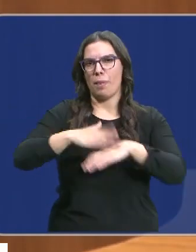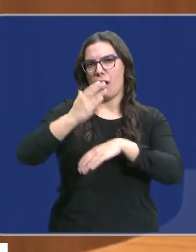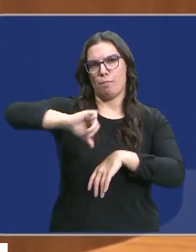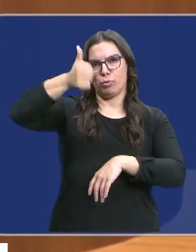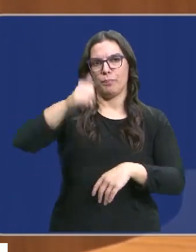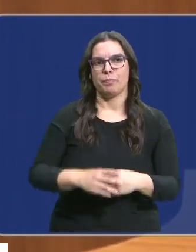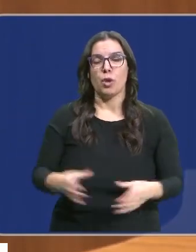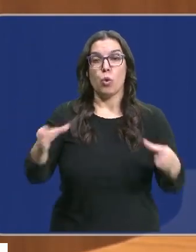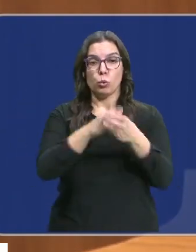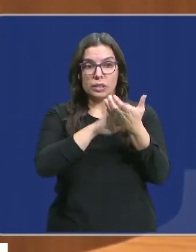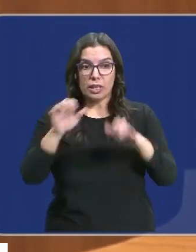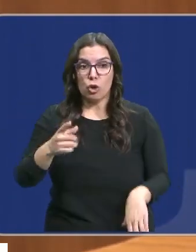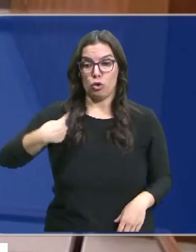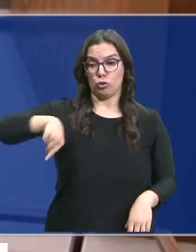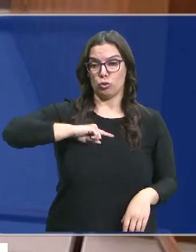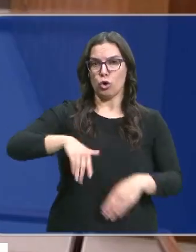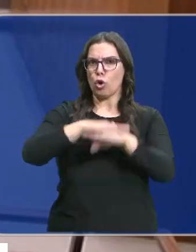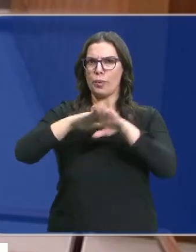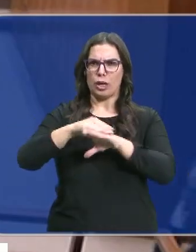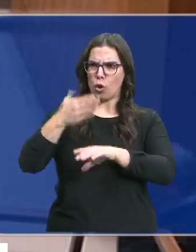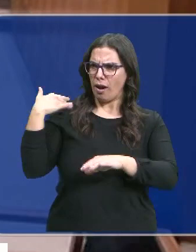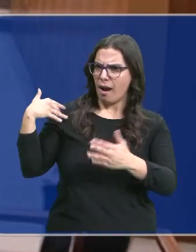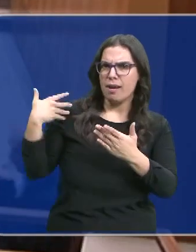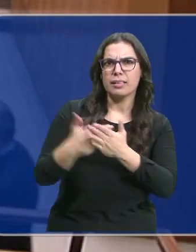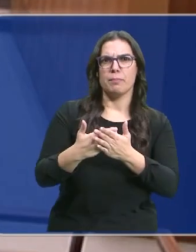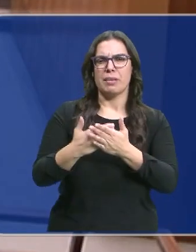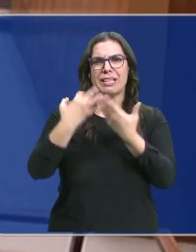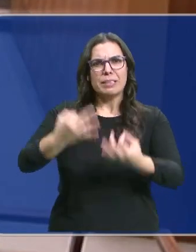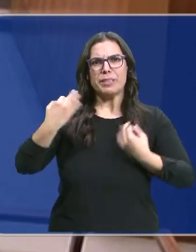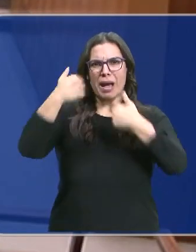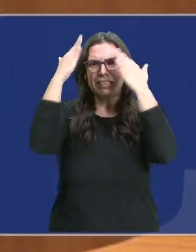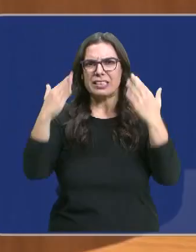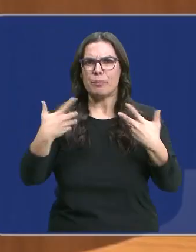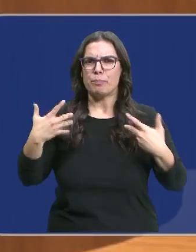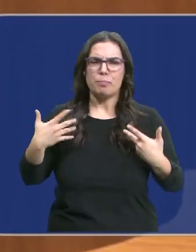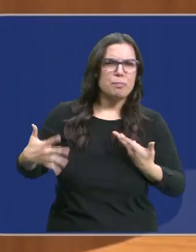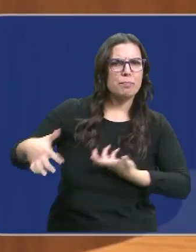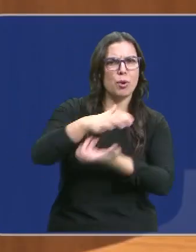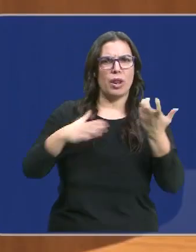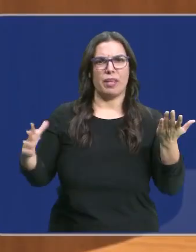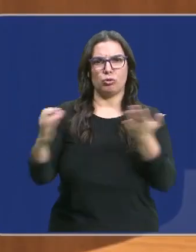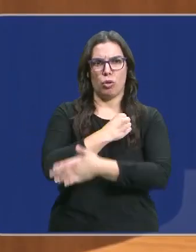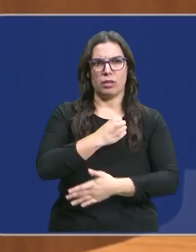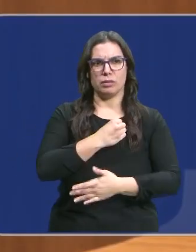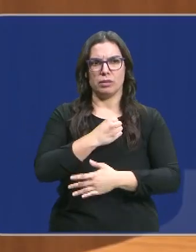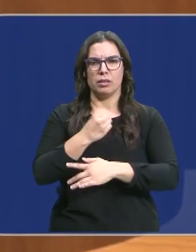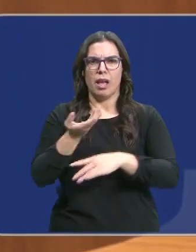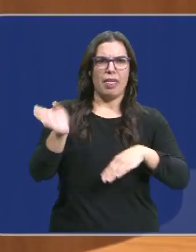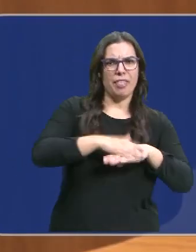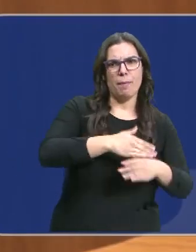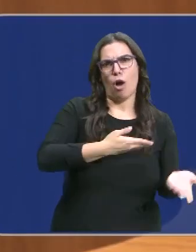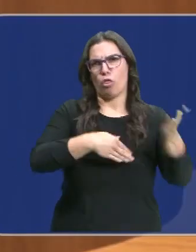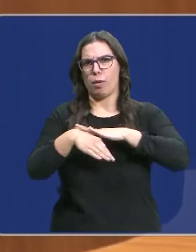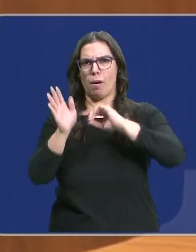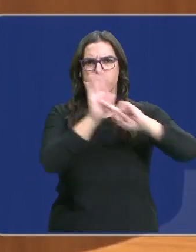y León, con este gobierno y siempre, ha atendido todo tipo de violencias. En ningún momento sin detrimento de la